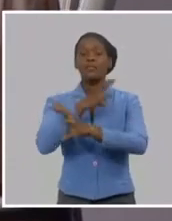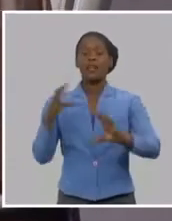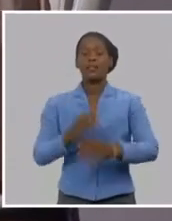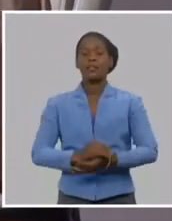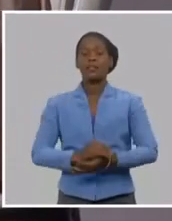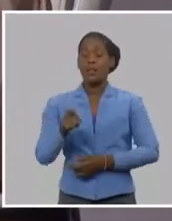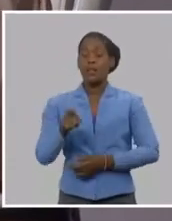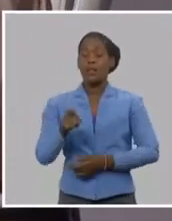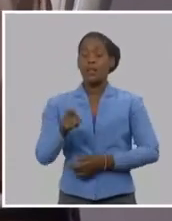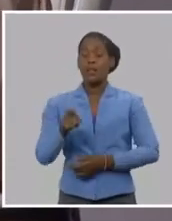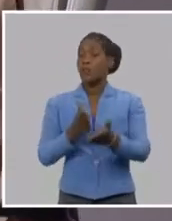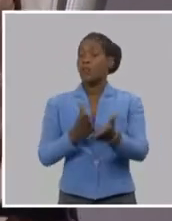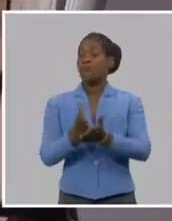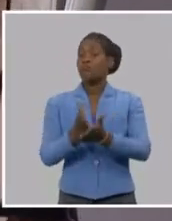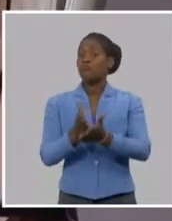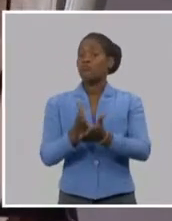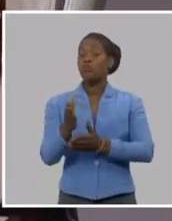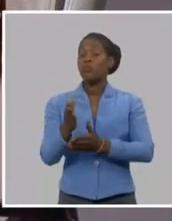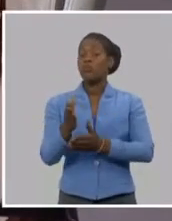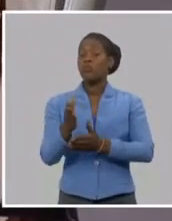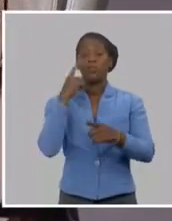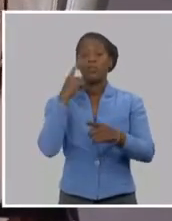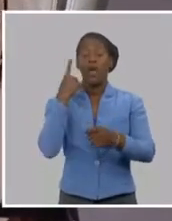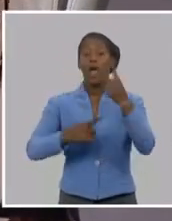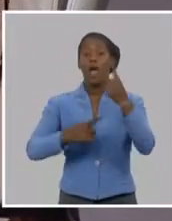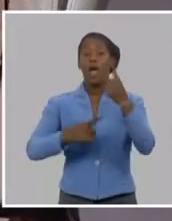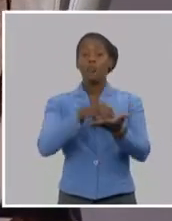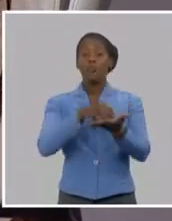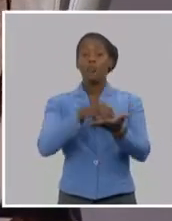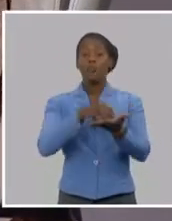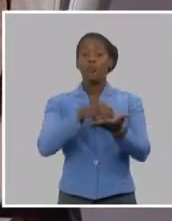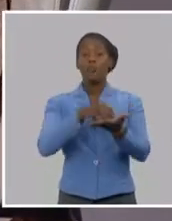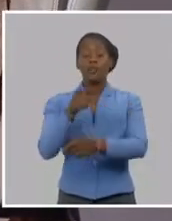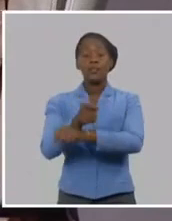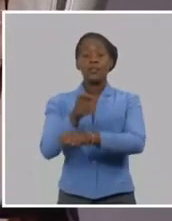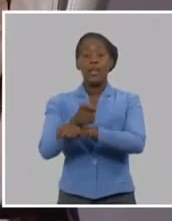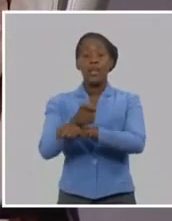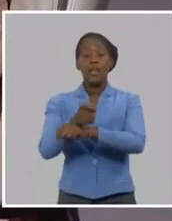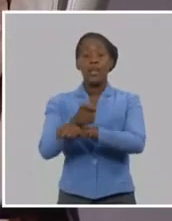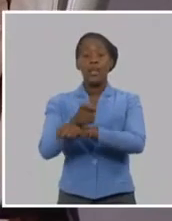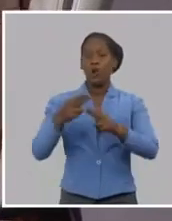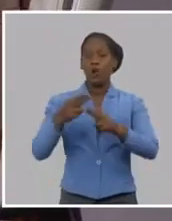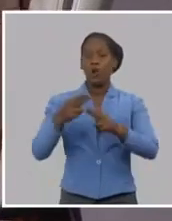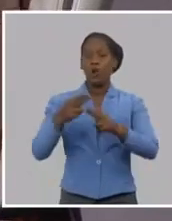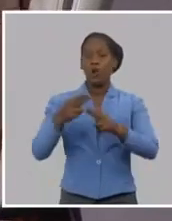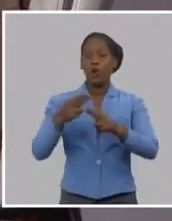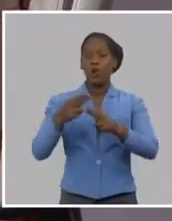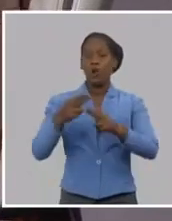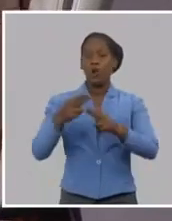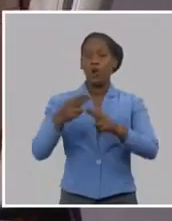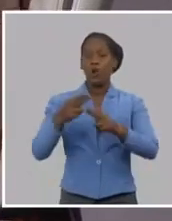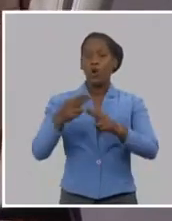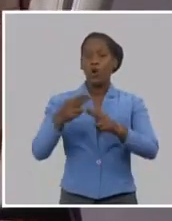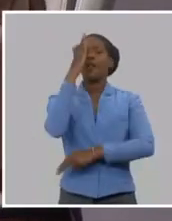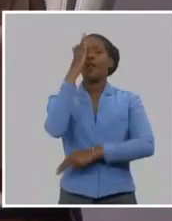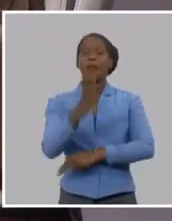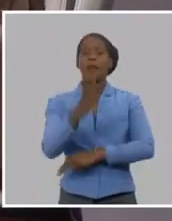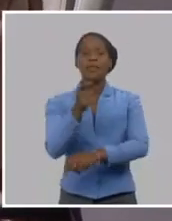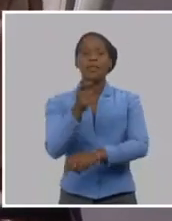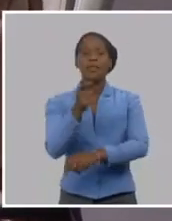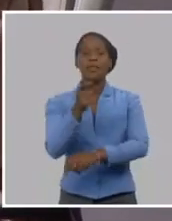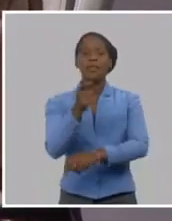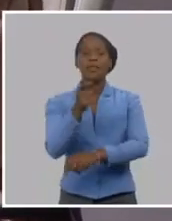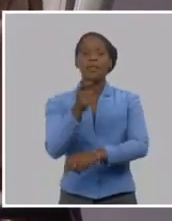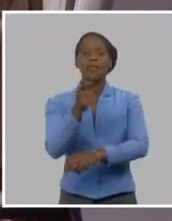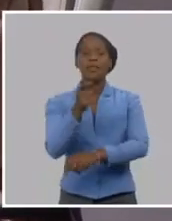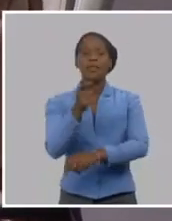y las instituciones que tienen responsabilidades concretas con Martí deben desarrollar e intensificar su papel, no un control dictatorial, ni mucho